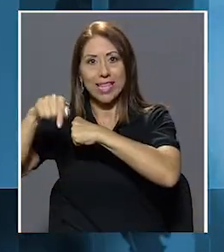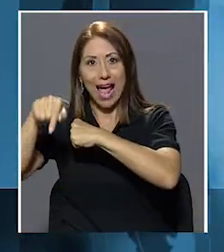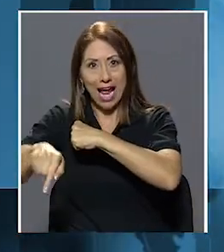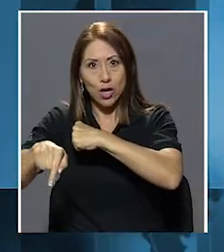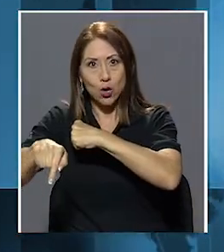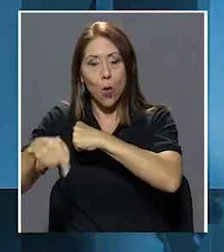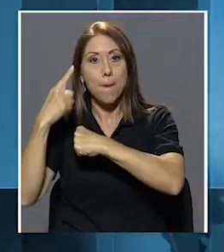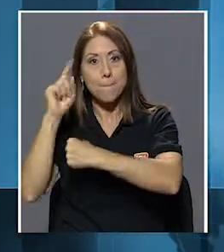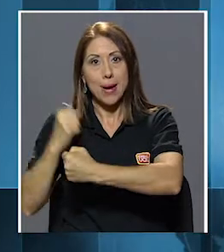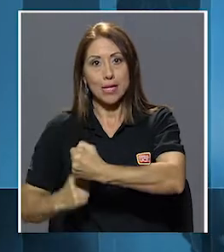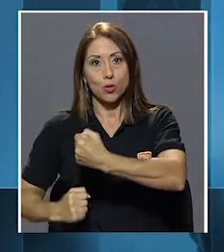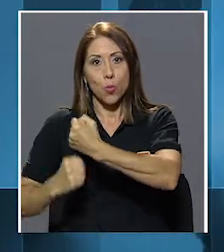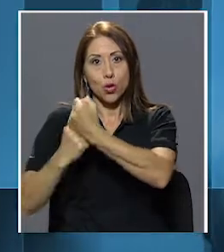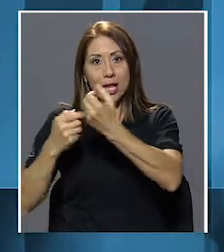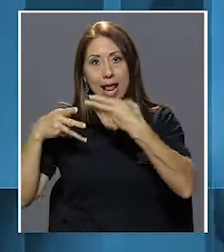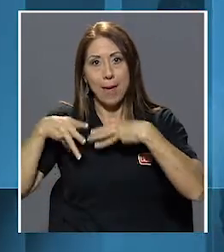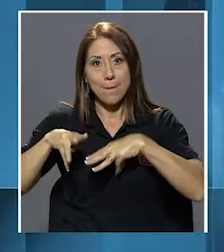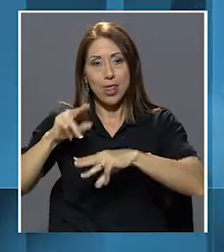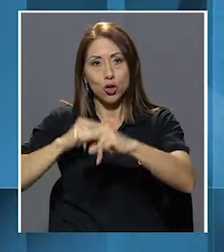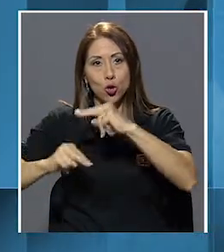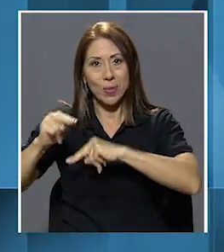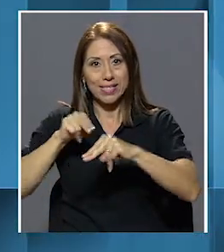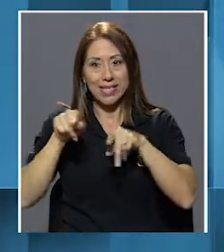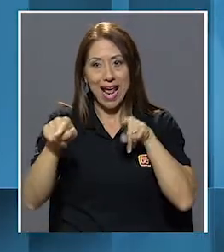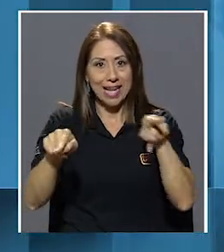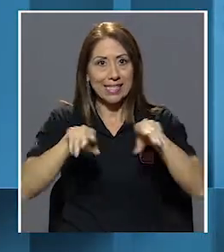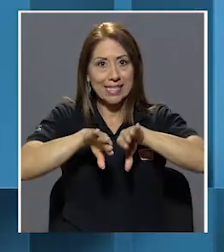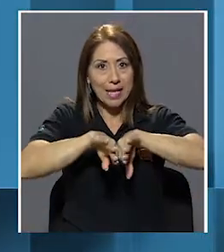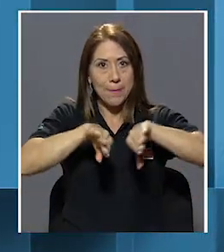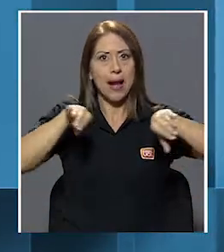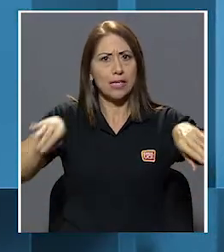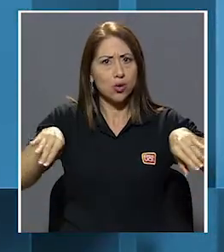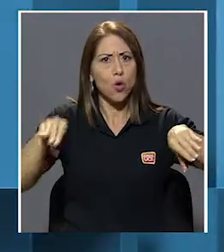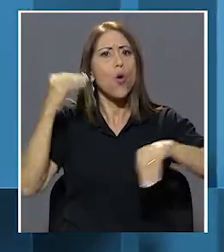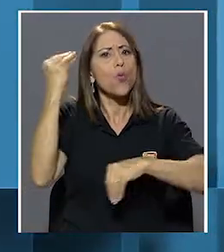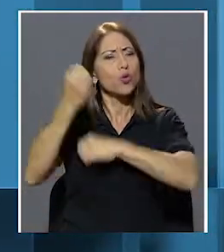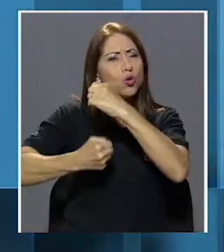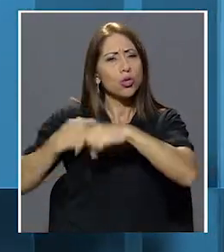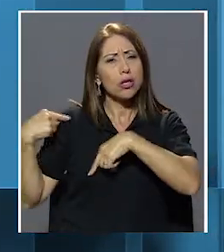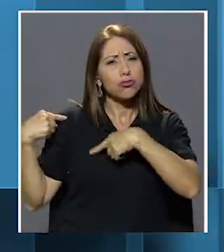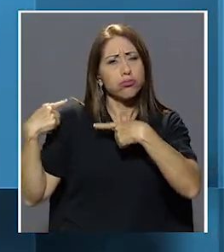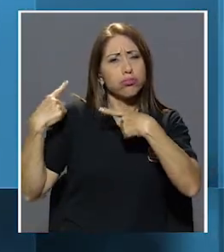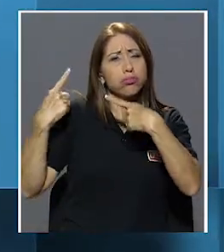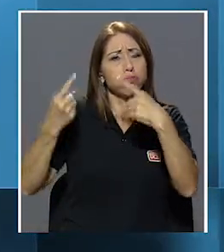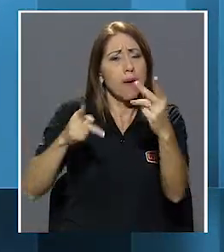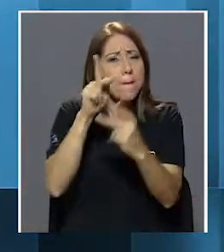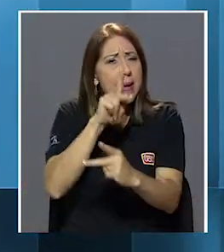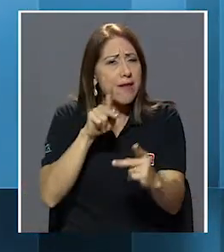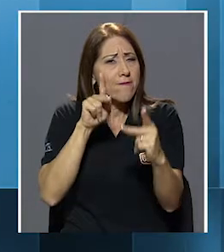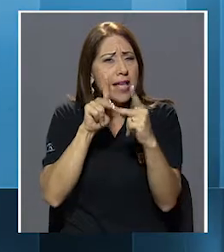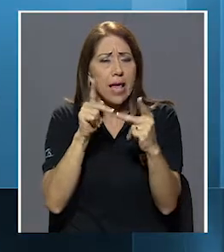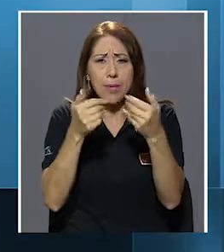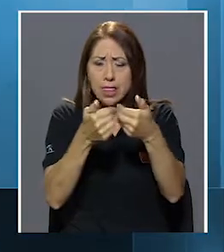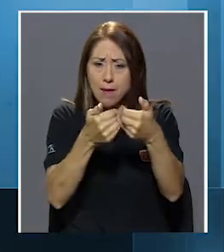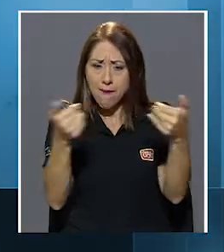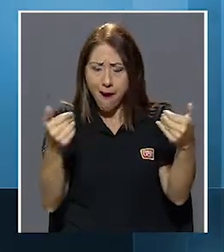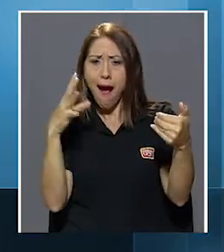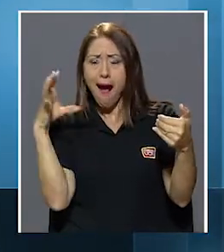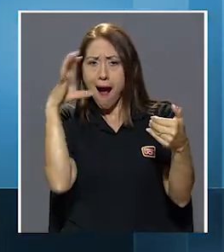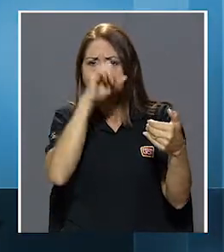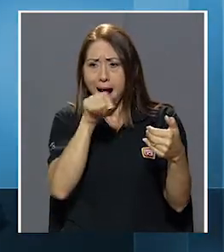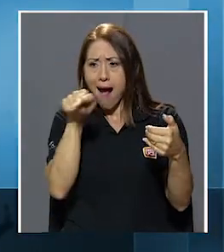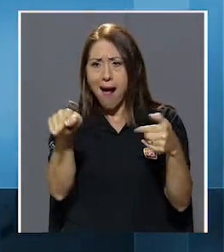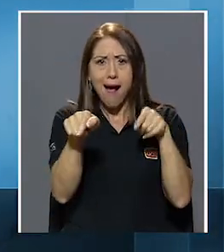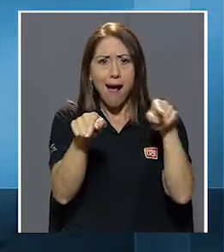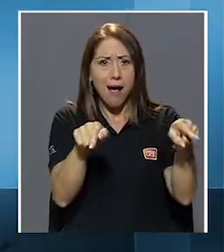publicitario que sirve de soporte a los medios comerciales fue trazada durante muchos años por una línea perfectamente